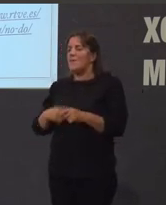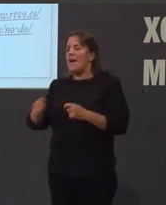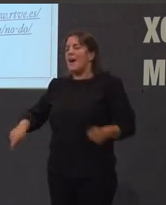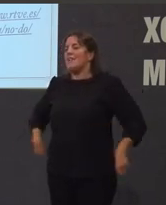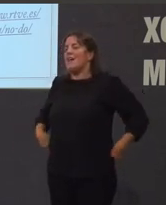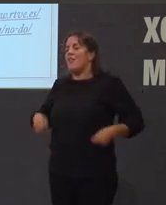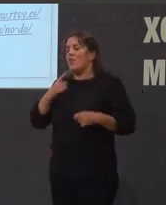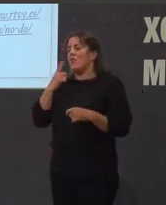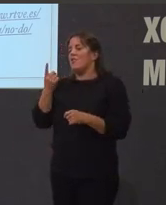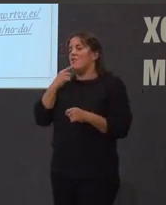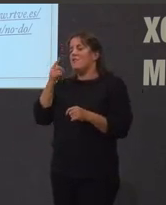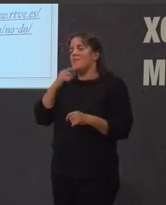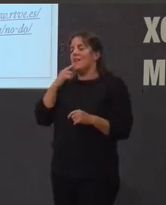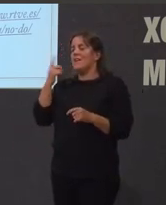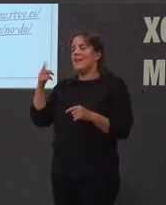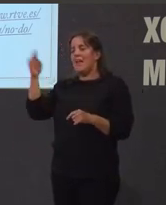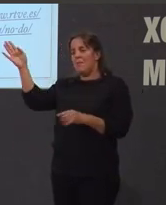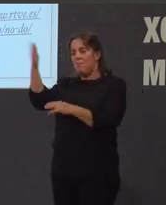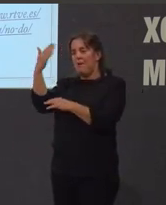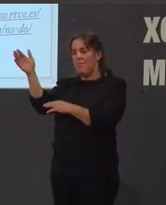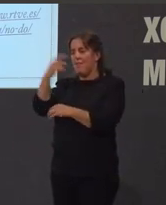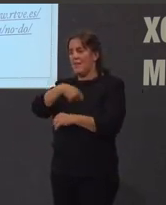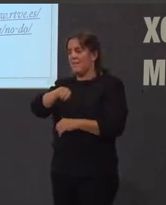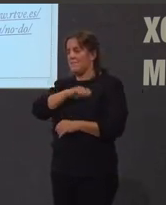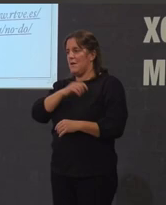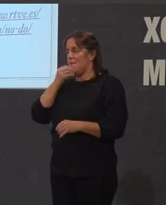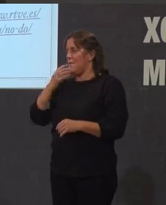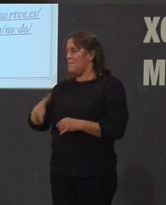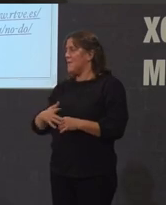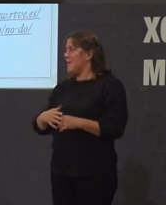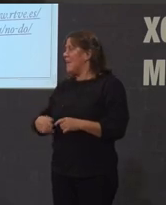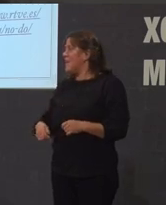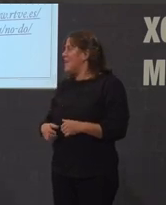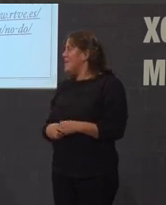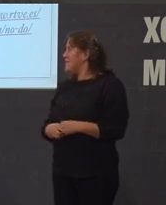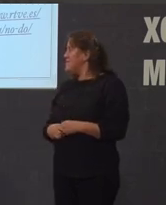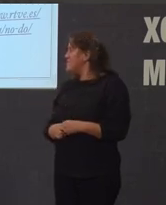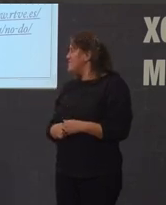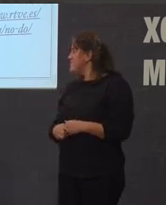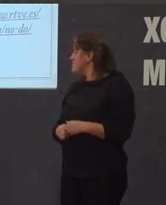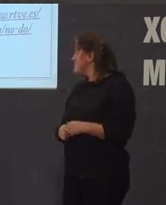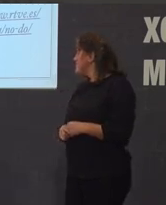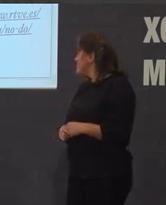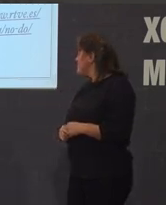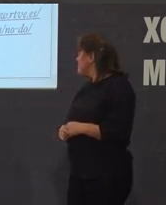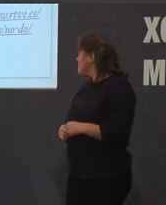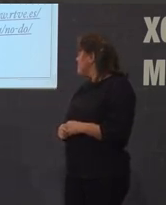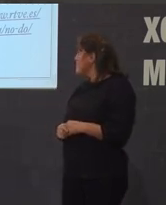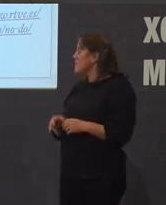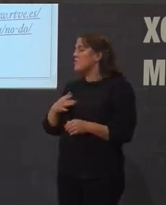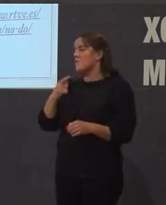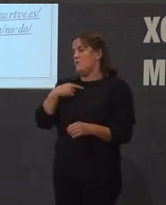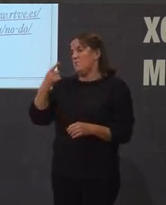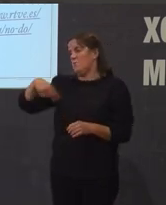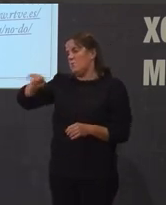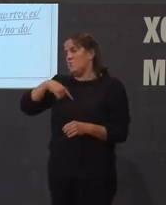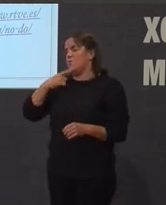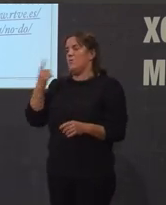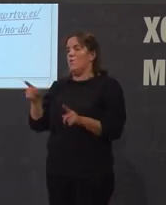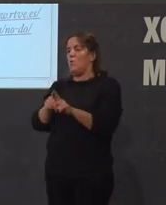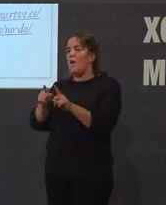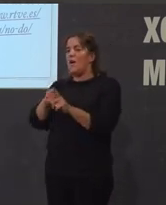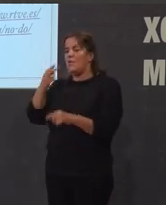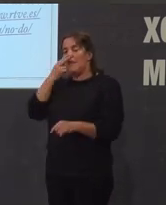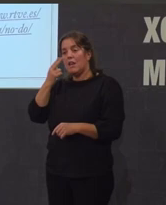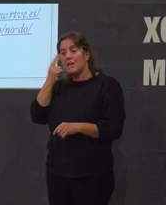de España atando vos ben a cintura a bandeira nacional entón este se te desinterese en bucear